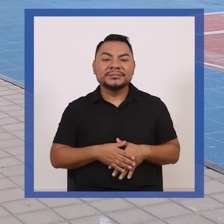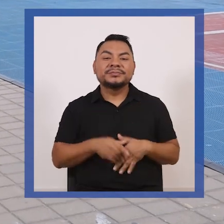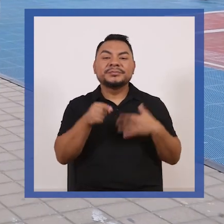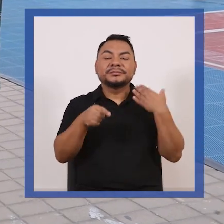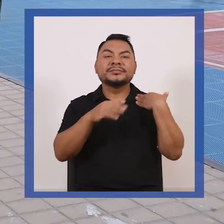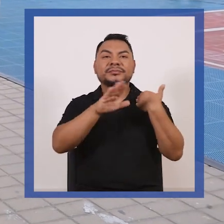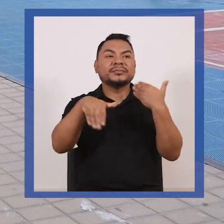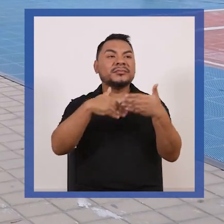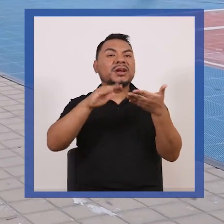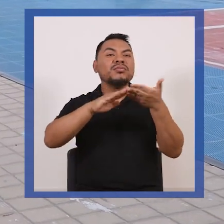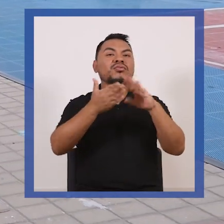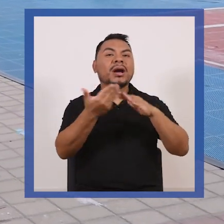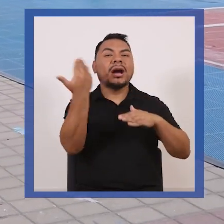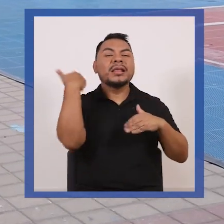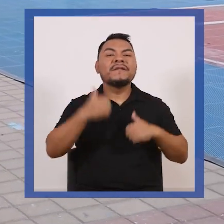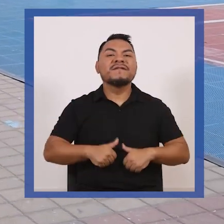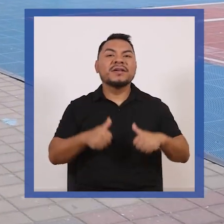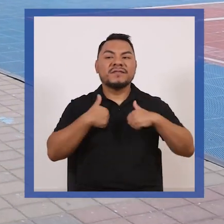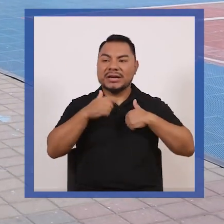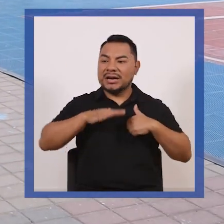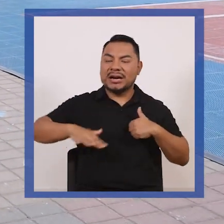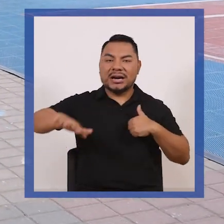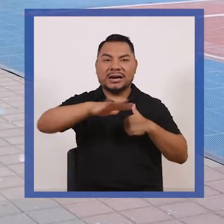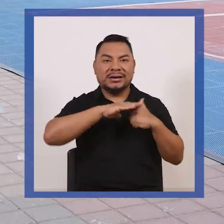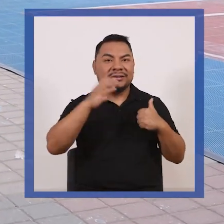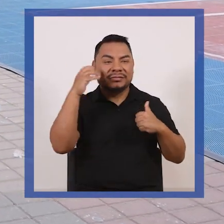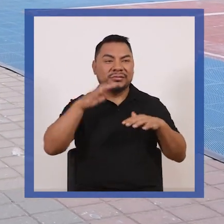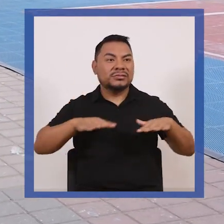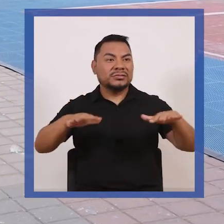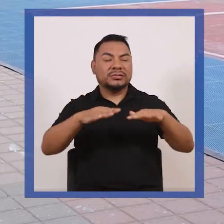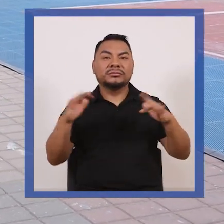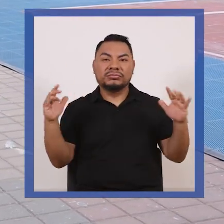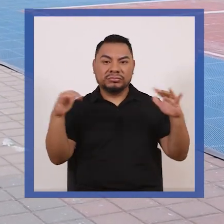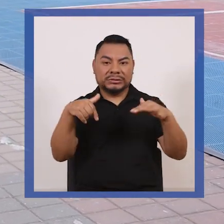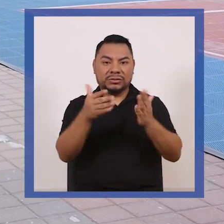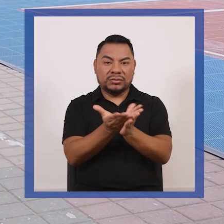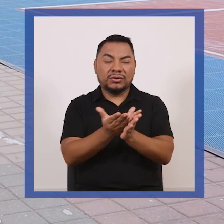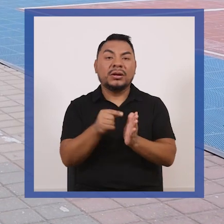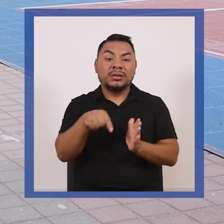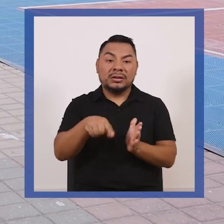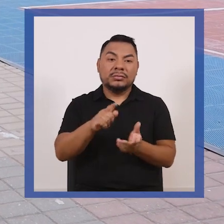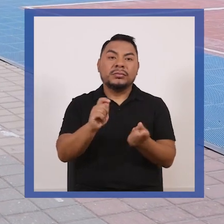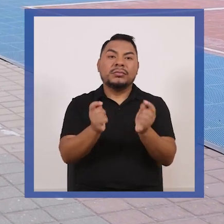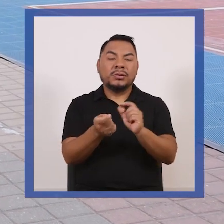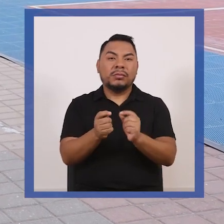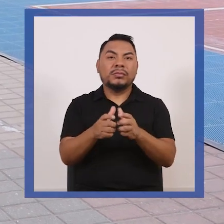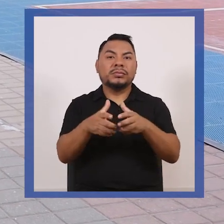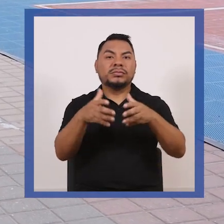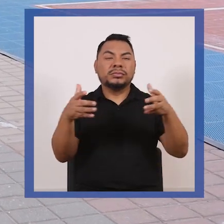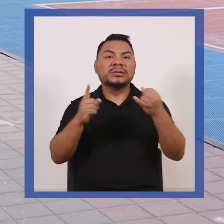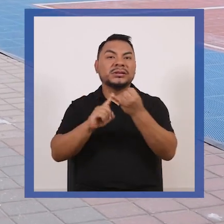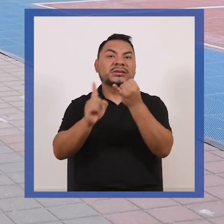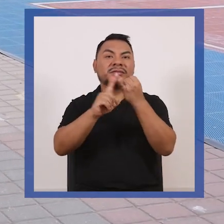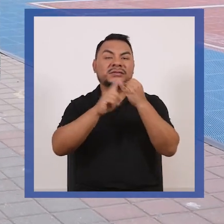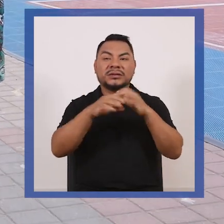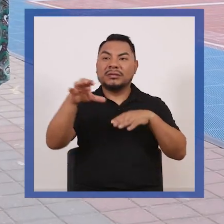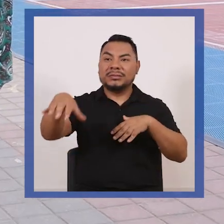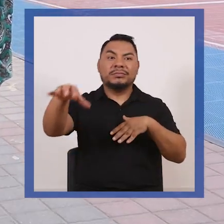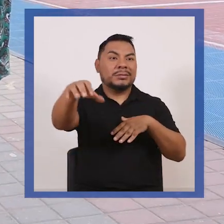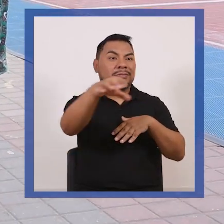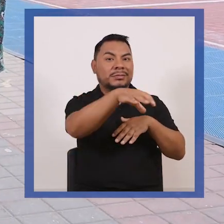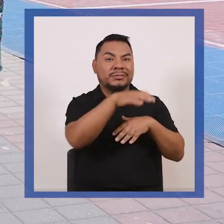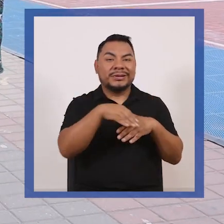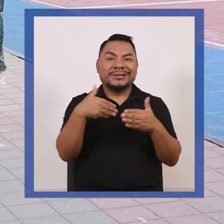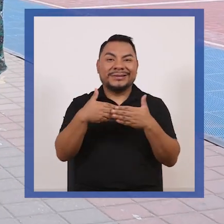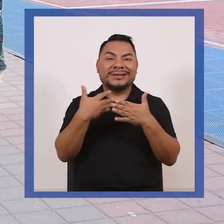noble población que vivía en esta zona luego fue creciendo con la aparición también ya de los distintos distritos los